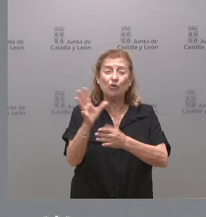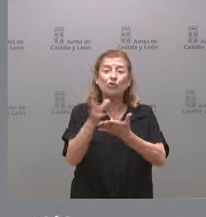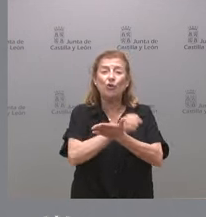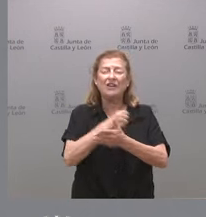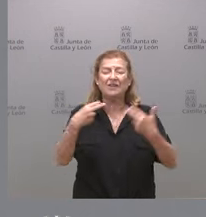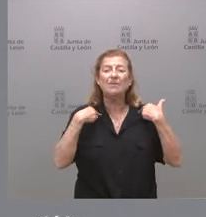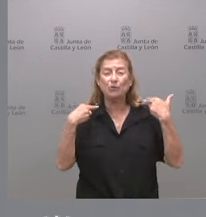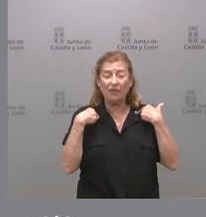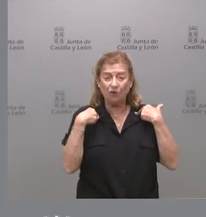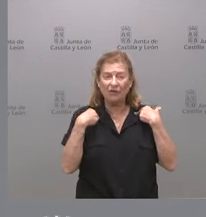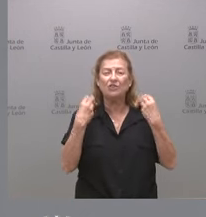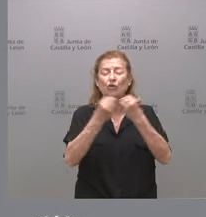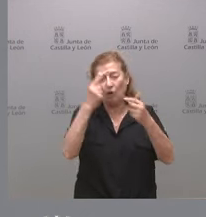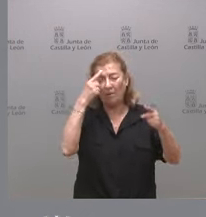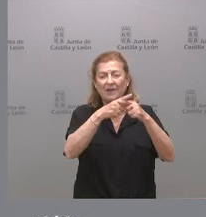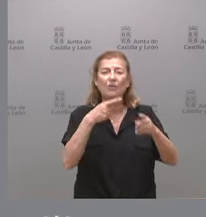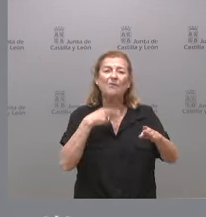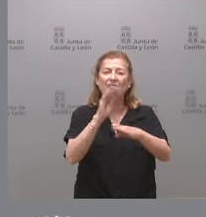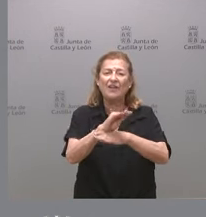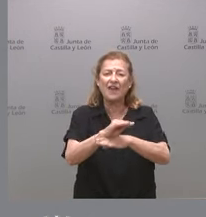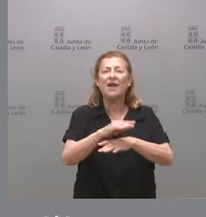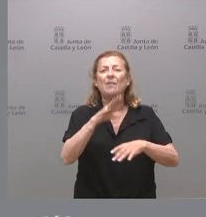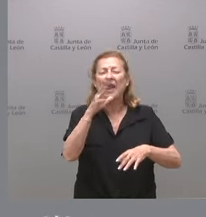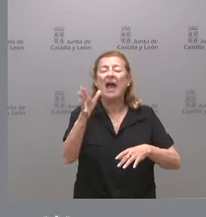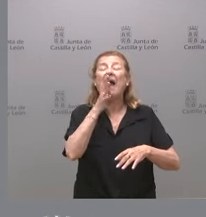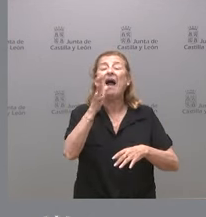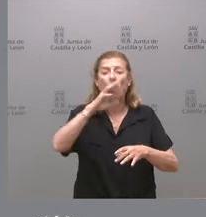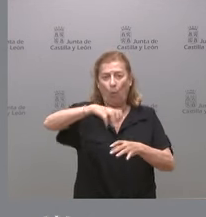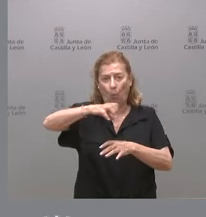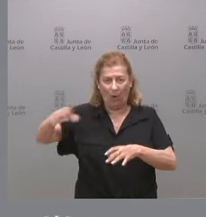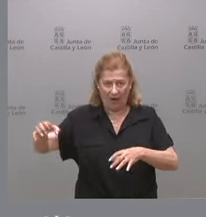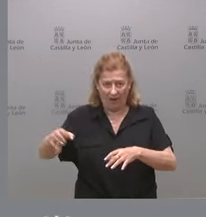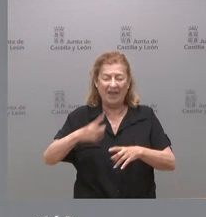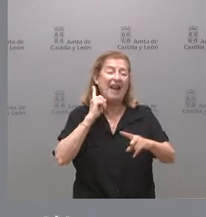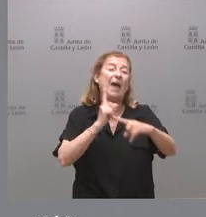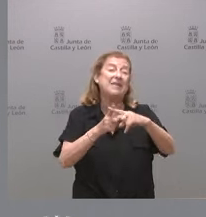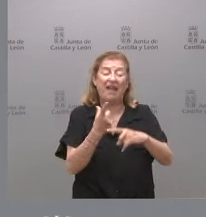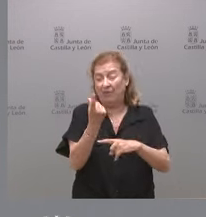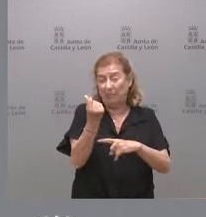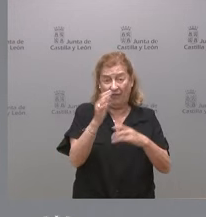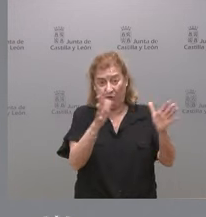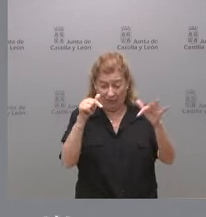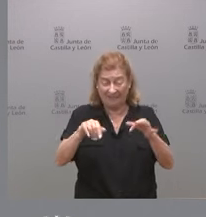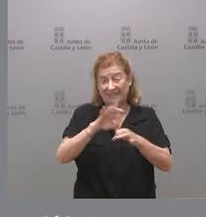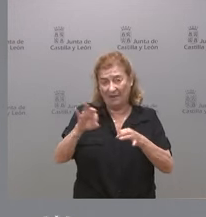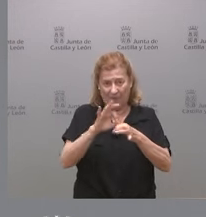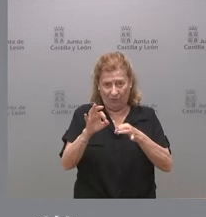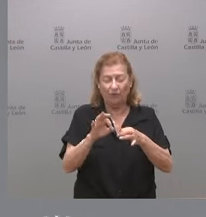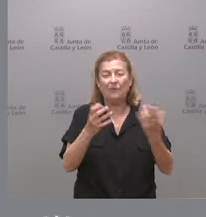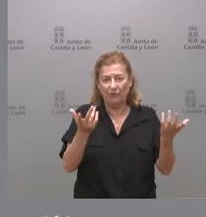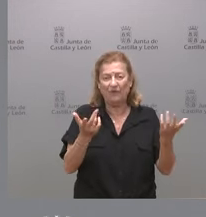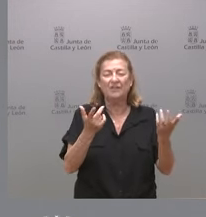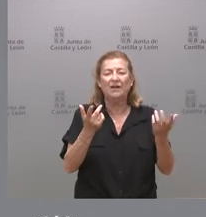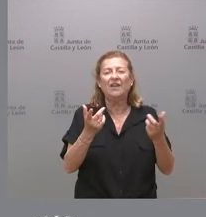las diputaciones con el objetivo de financiar el suministro y el abastecimiento de agua potable. Es la mitad del coste de este servicio. Por tanto, la